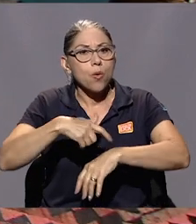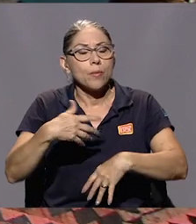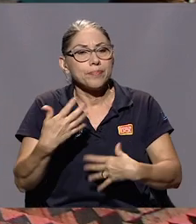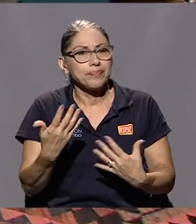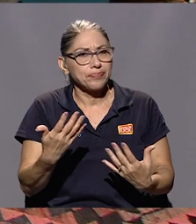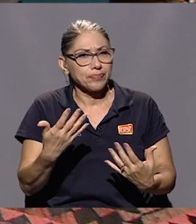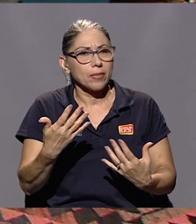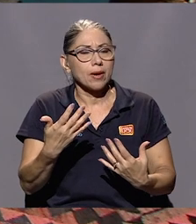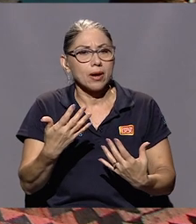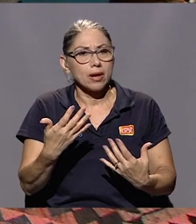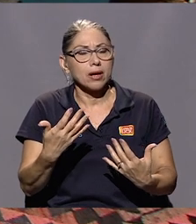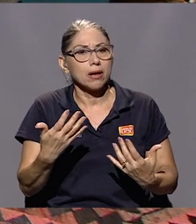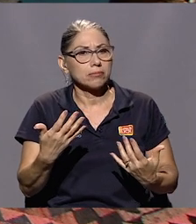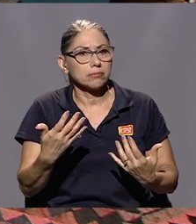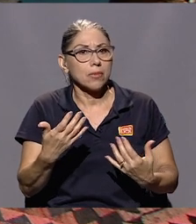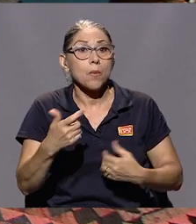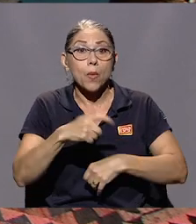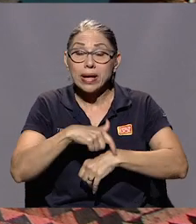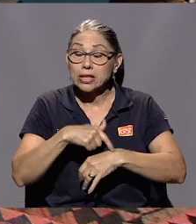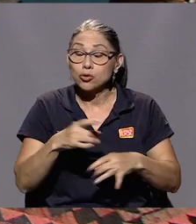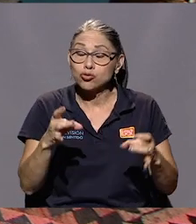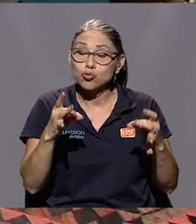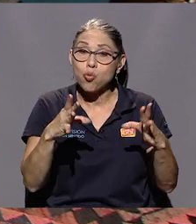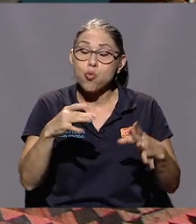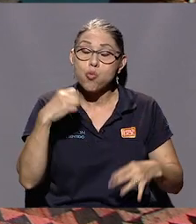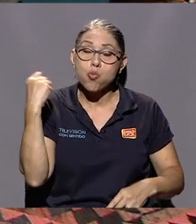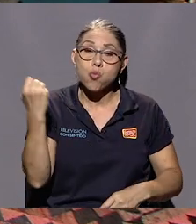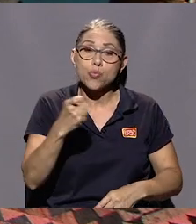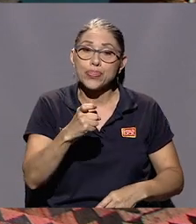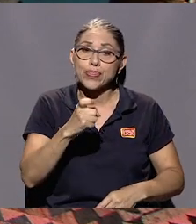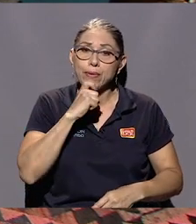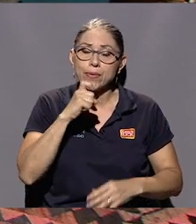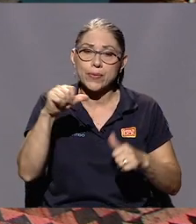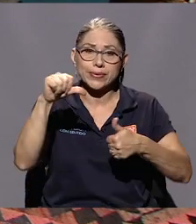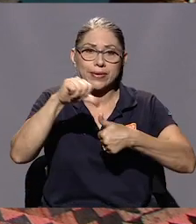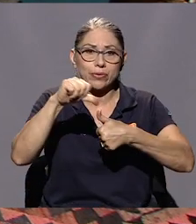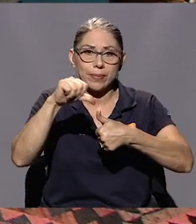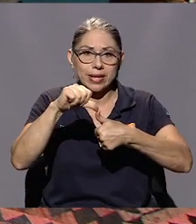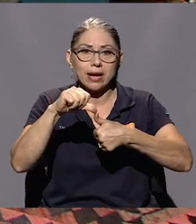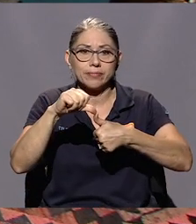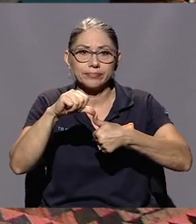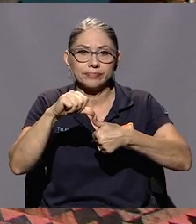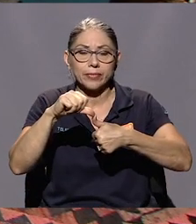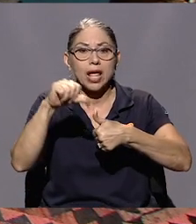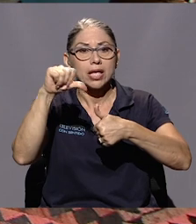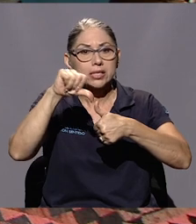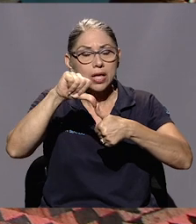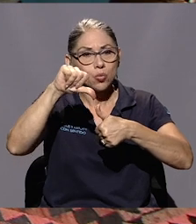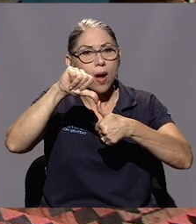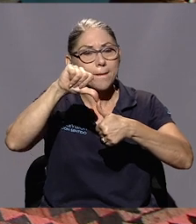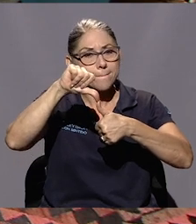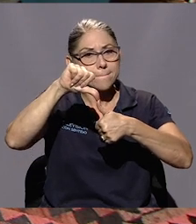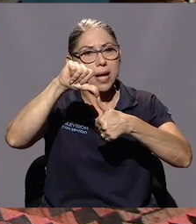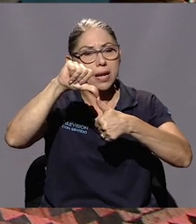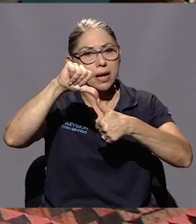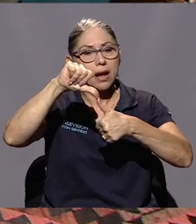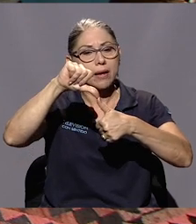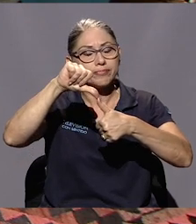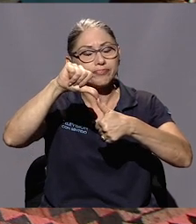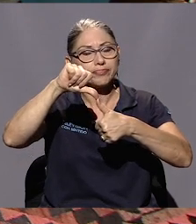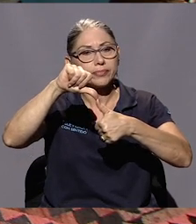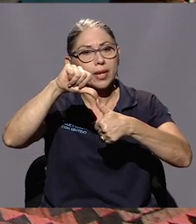graves en Centroamérica. Estaba Centroamérica realmente